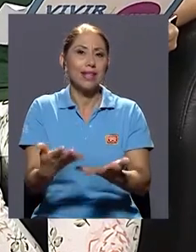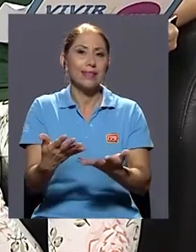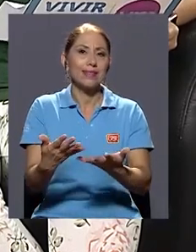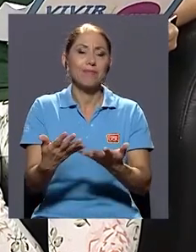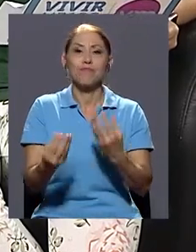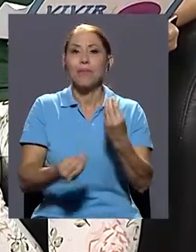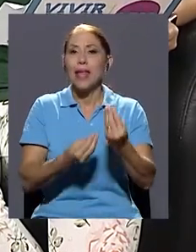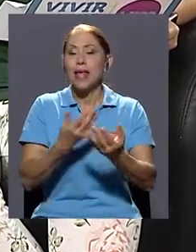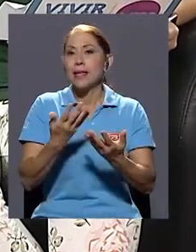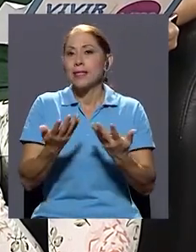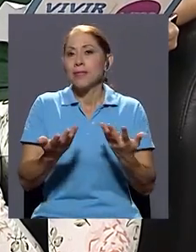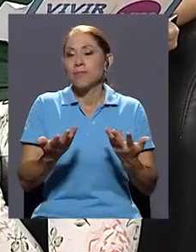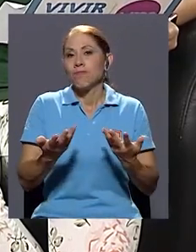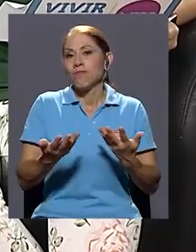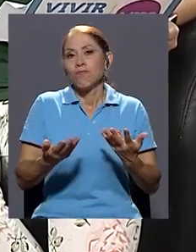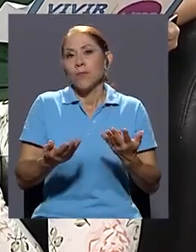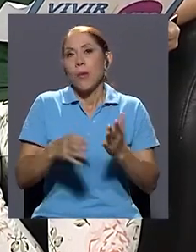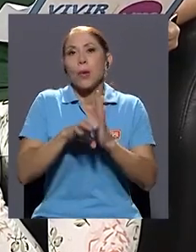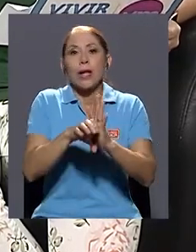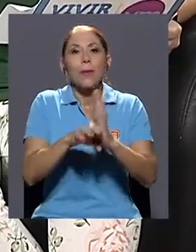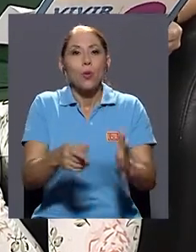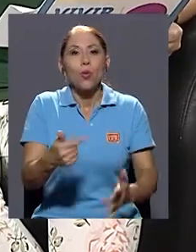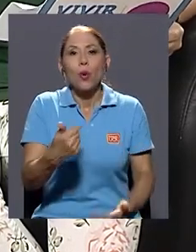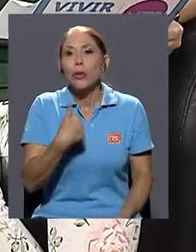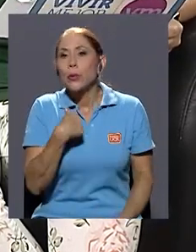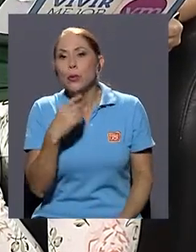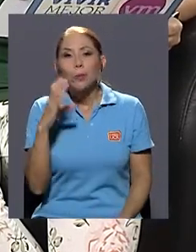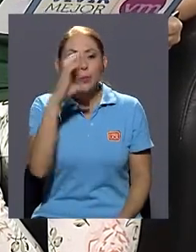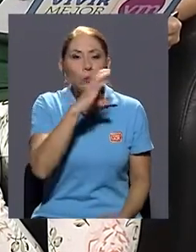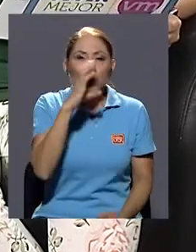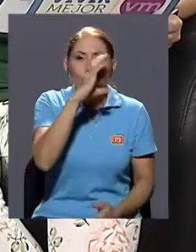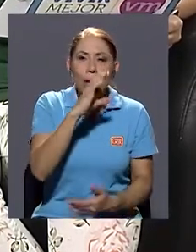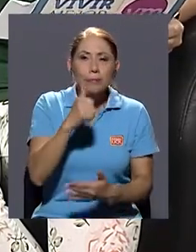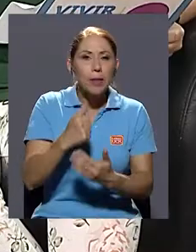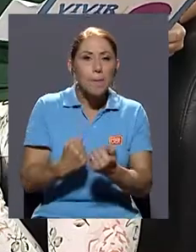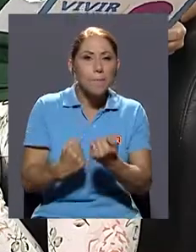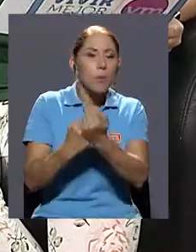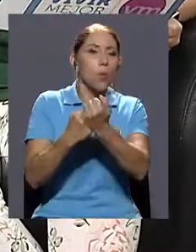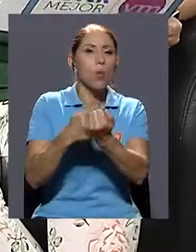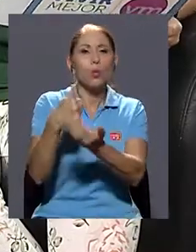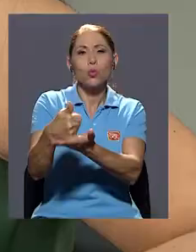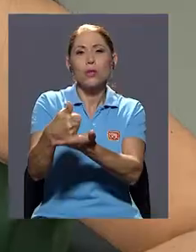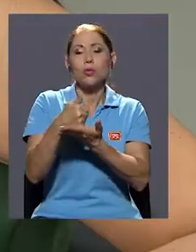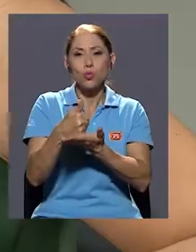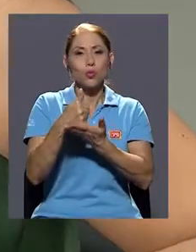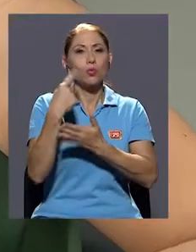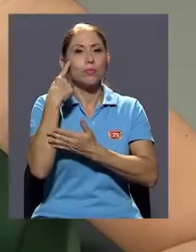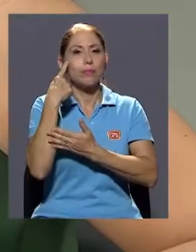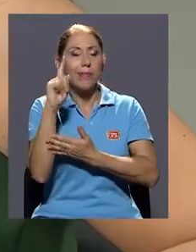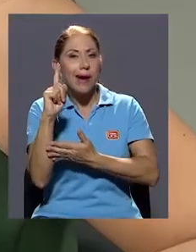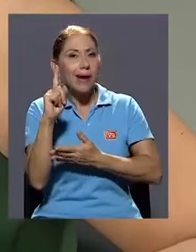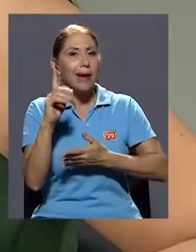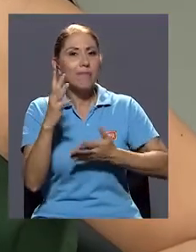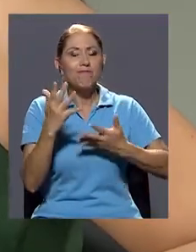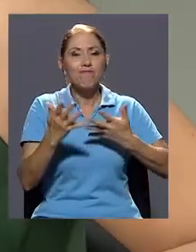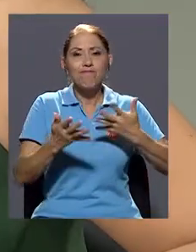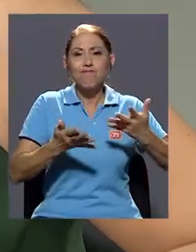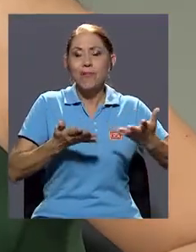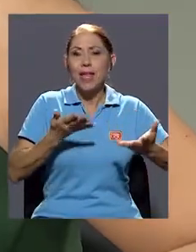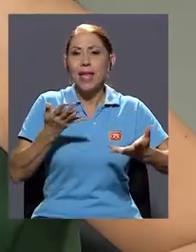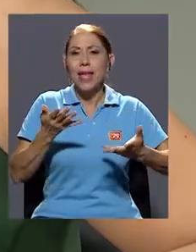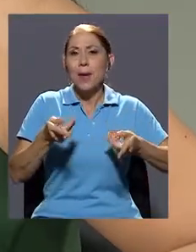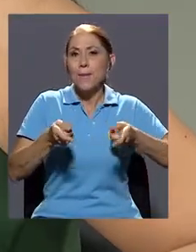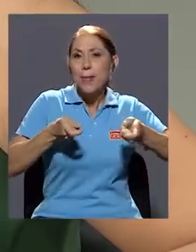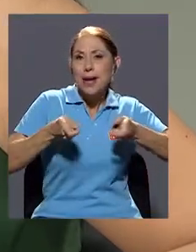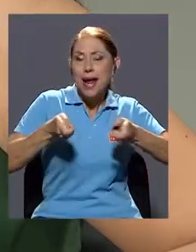se presentan, por ejemplo, al buscar ayuda, o al buscar apoyo, soporte para manejar esa